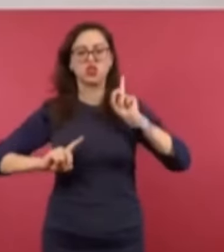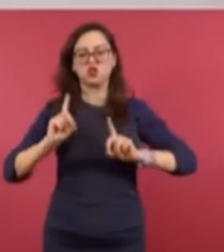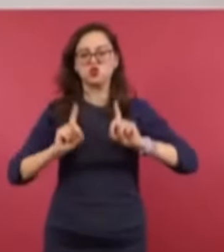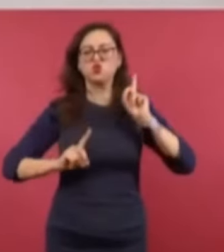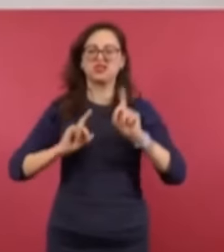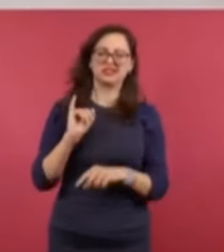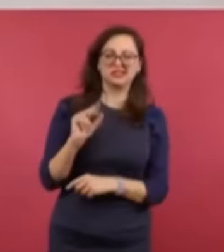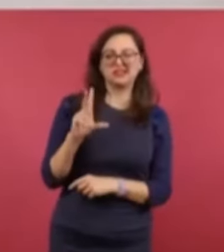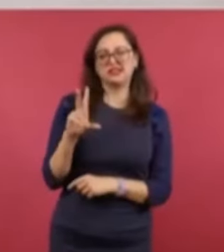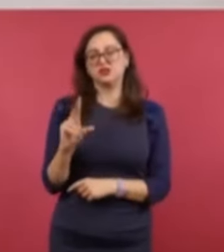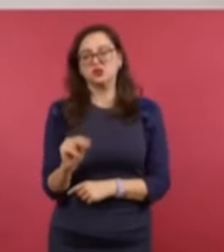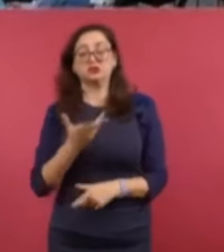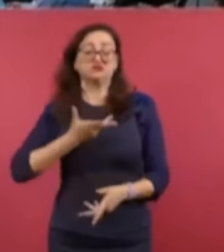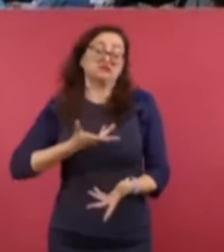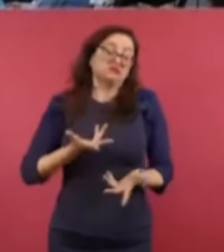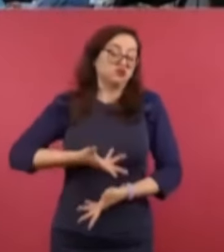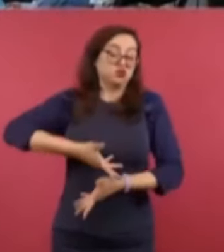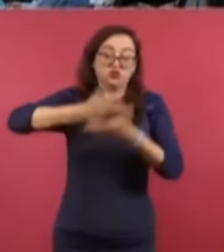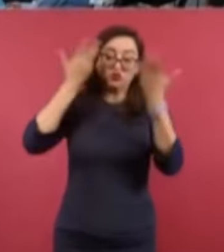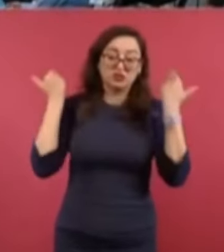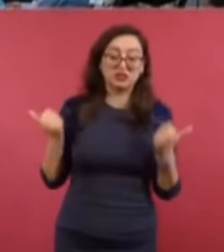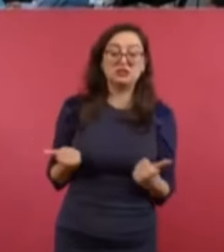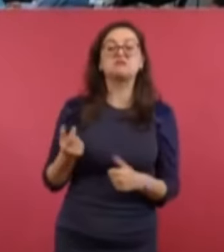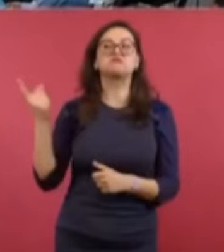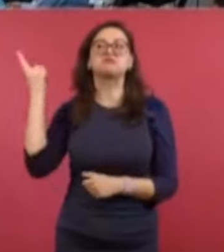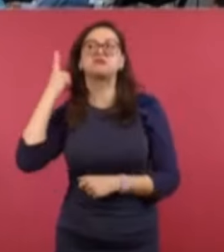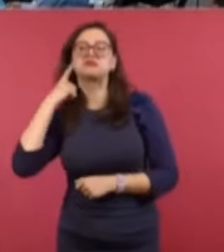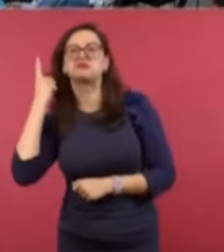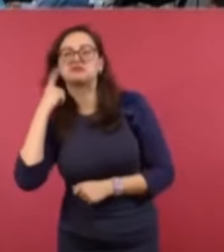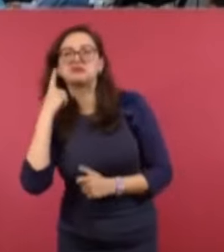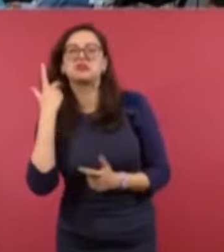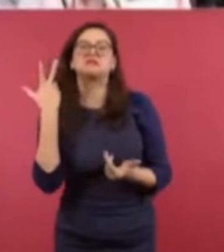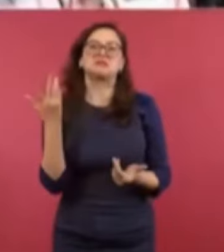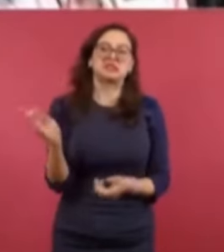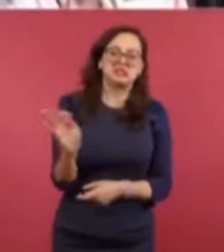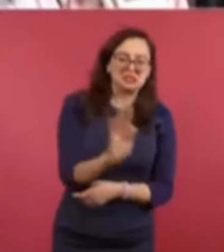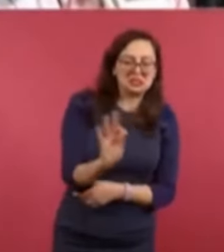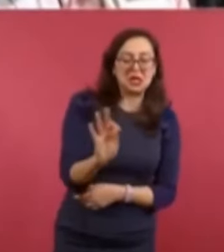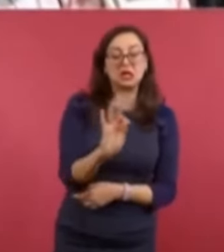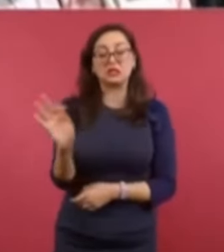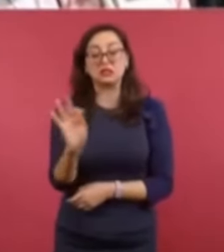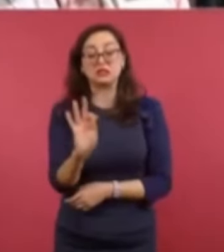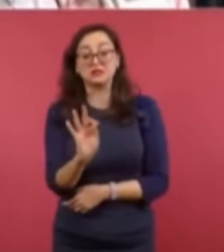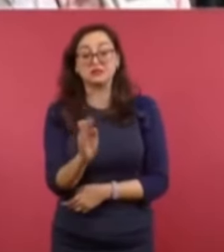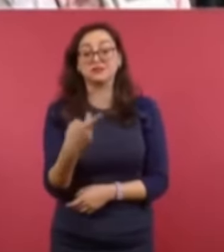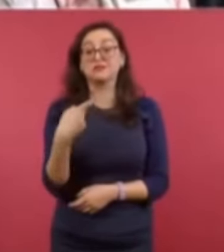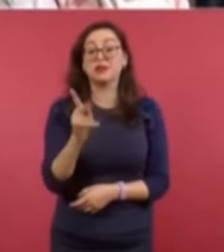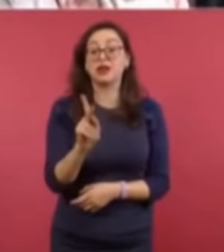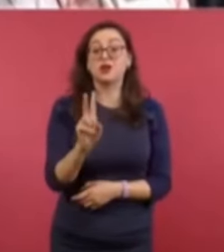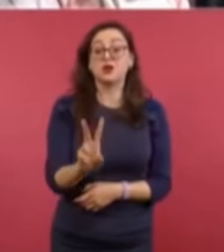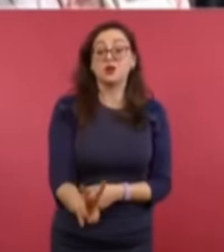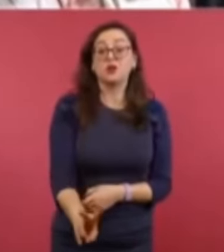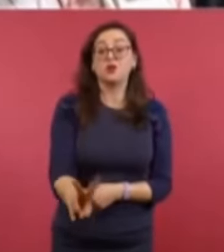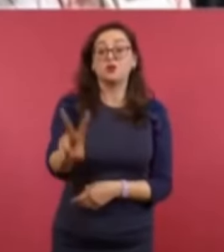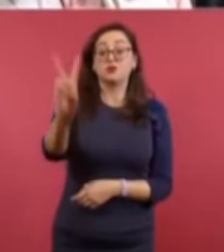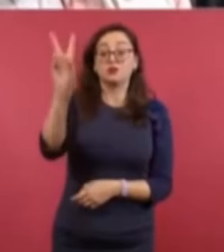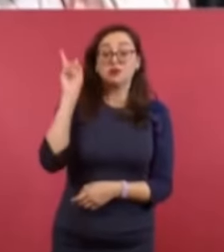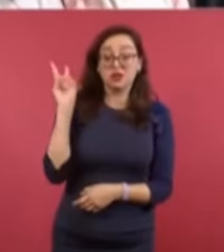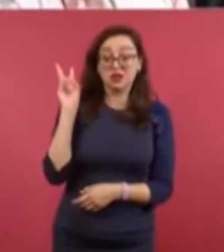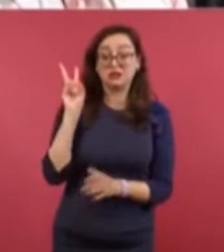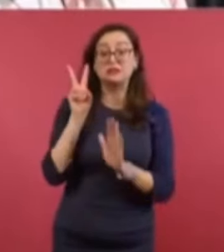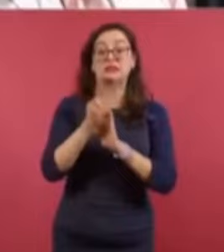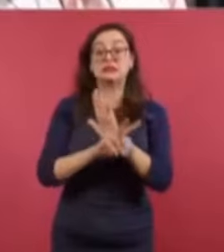el entonces dirigente de la sección magisterial, y hasta el viernes pasado, que me hicieron llegar